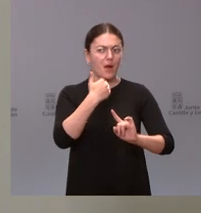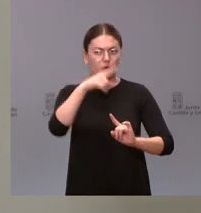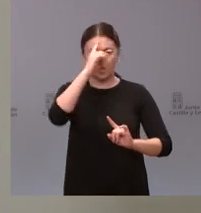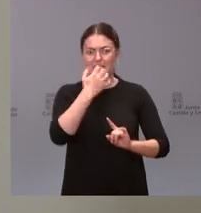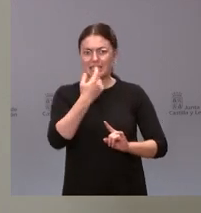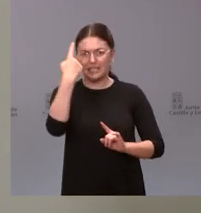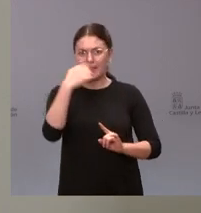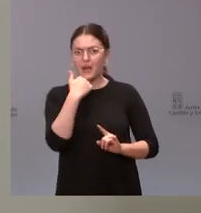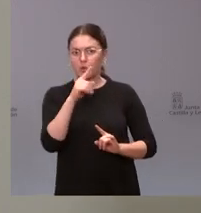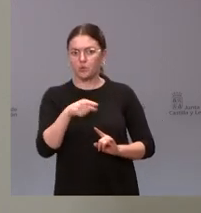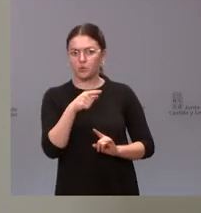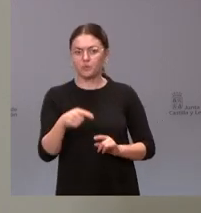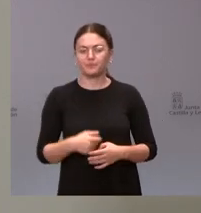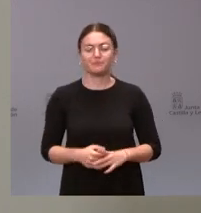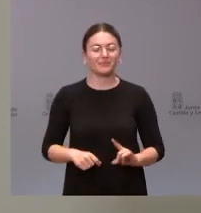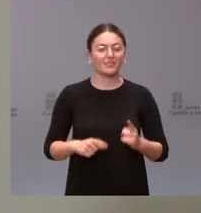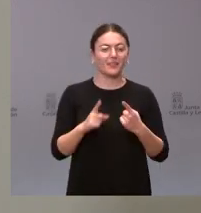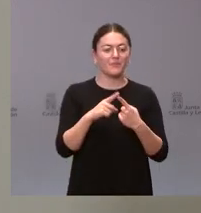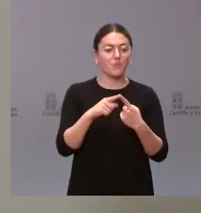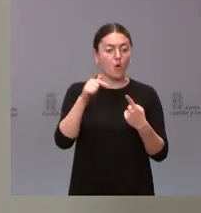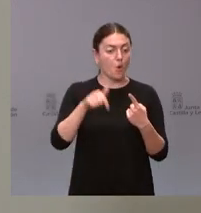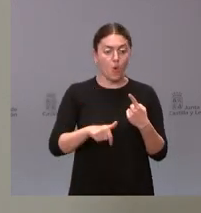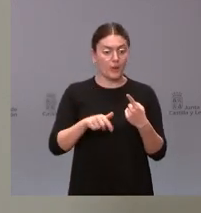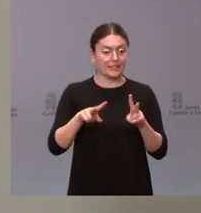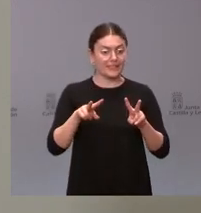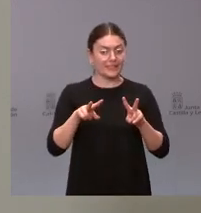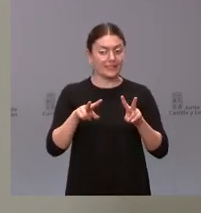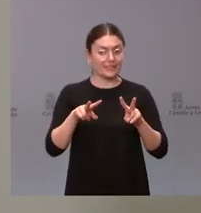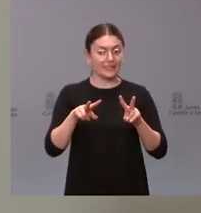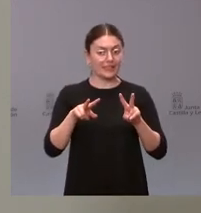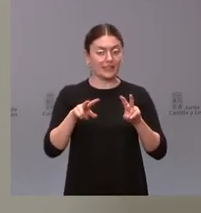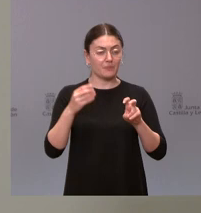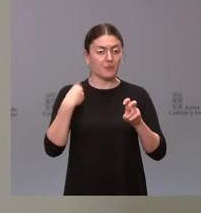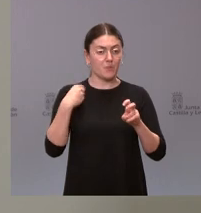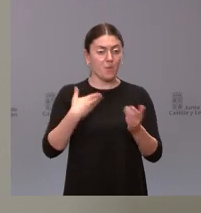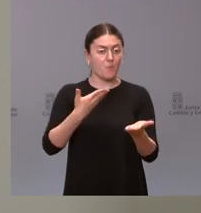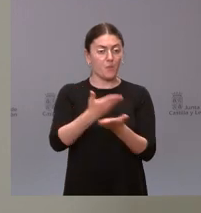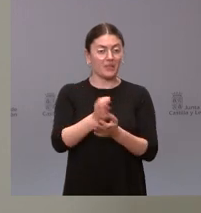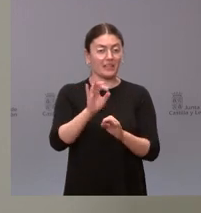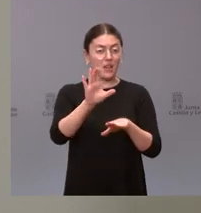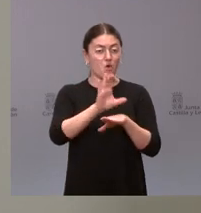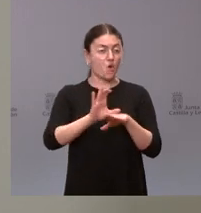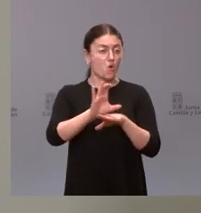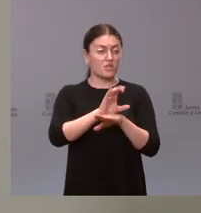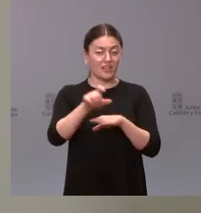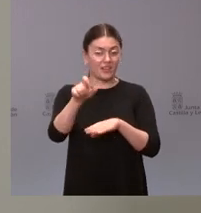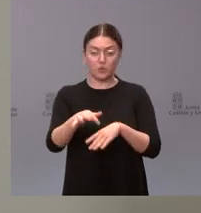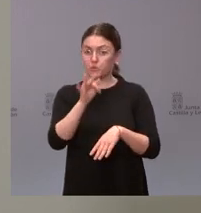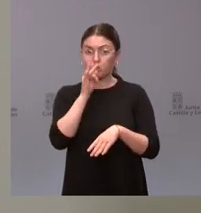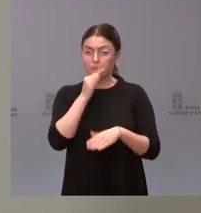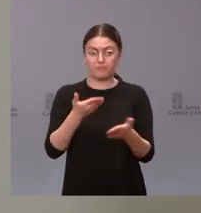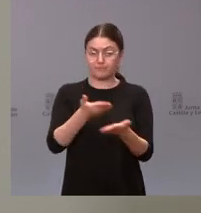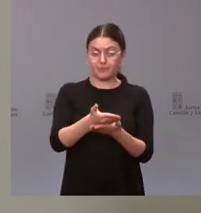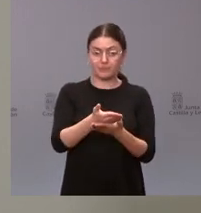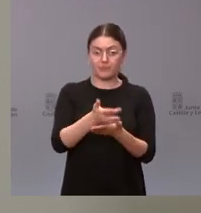Pues dos cuestiones primero primero hoy no se ha planteado esta propuesta por parte del consejero cuando se plantee se la comunicaremos y en segundo